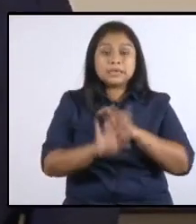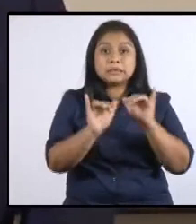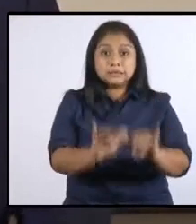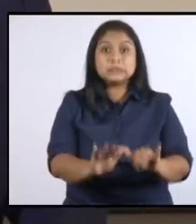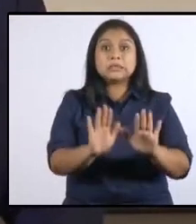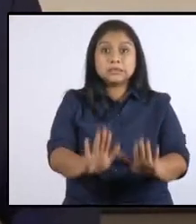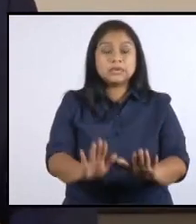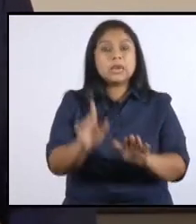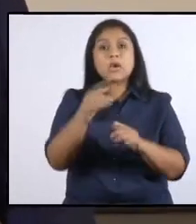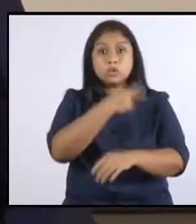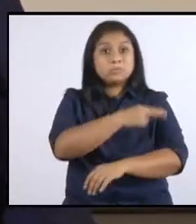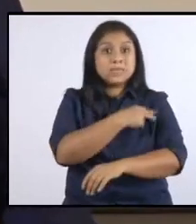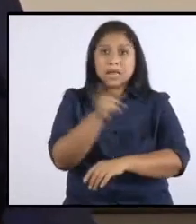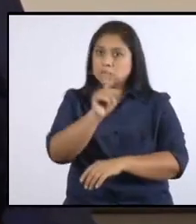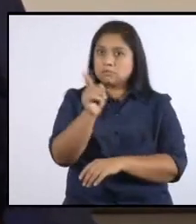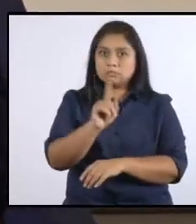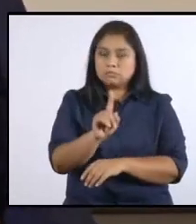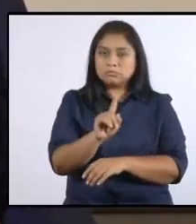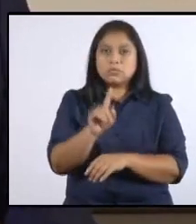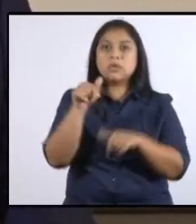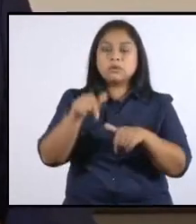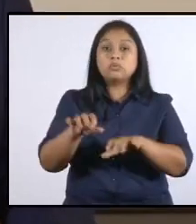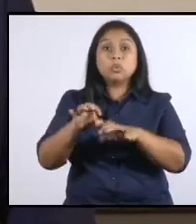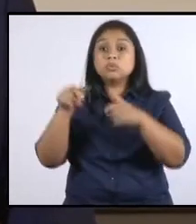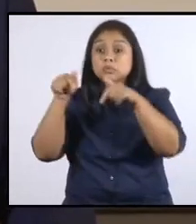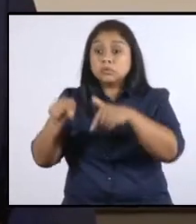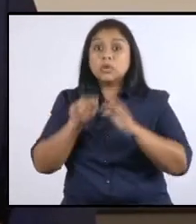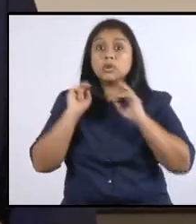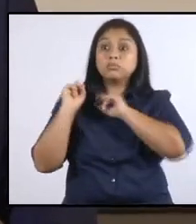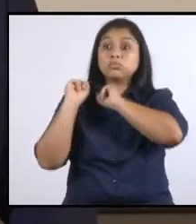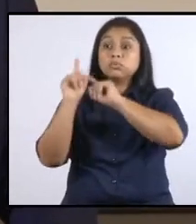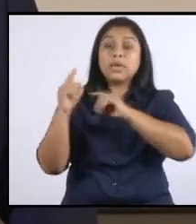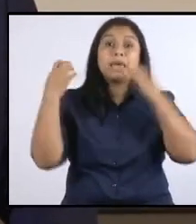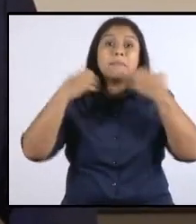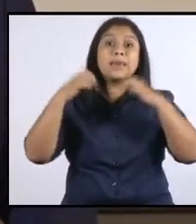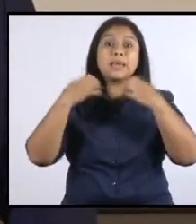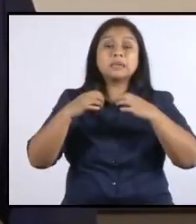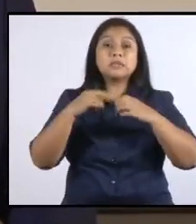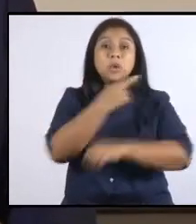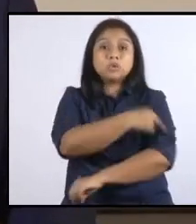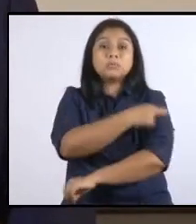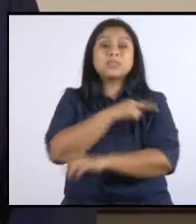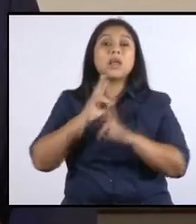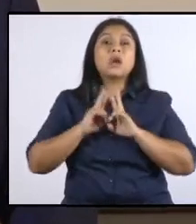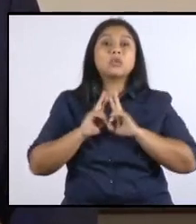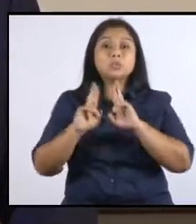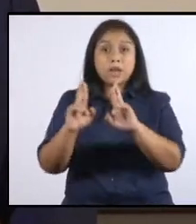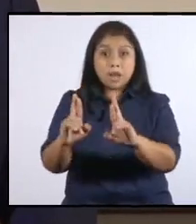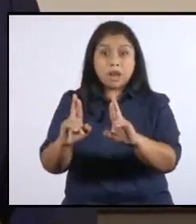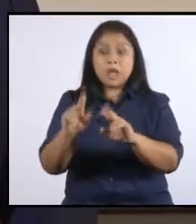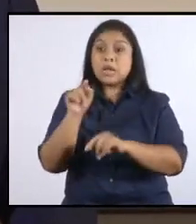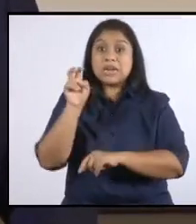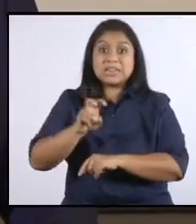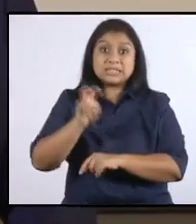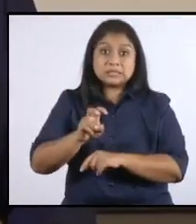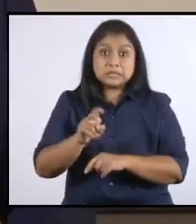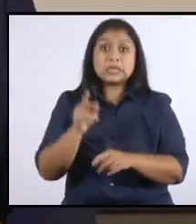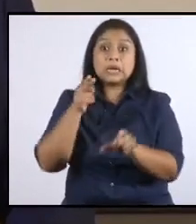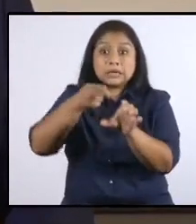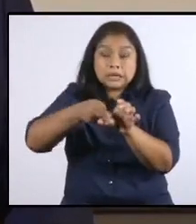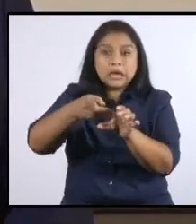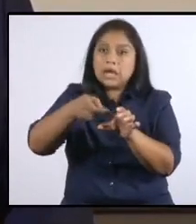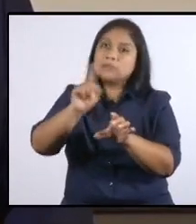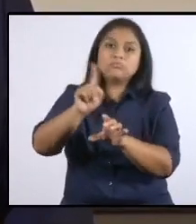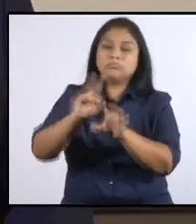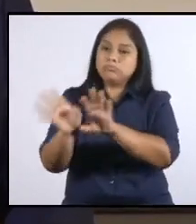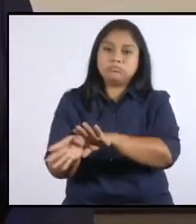por los que serán trasladados quienes recurran a la emergencia del Hospital Roosevelt y requieran hospitalización a otros